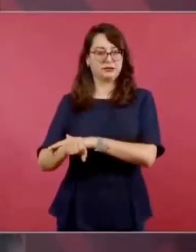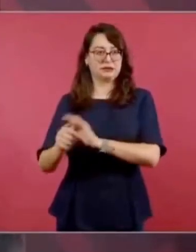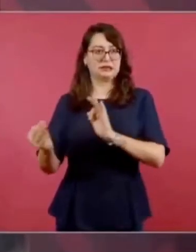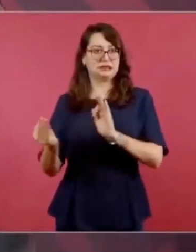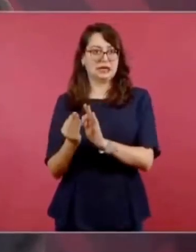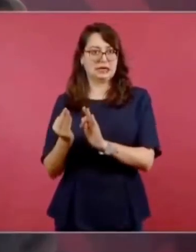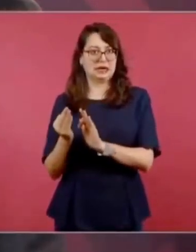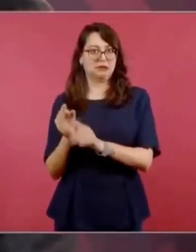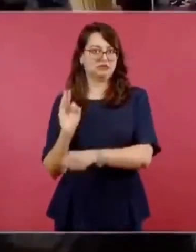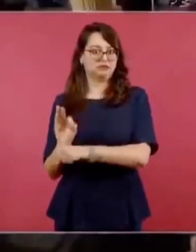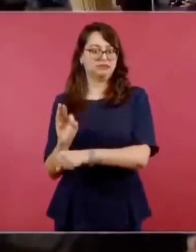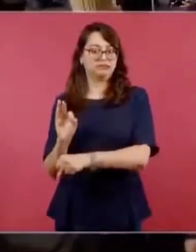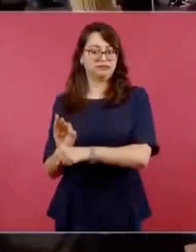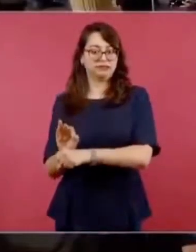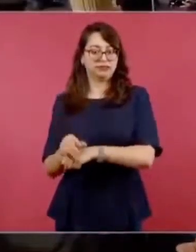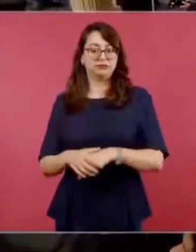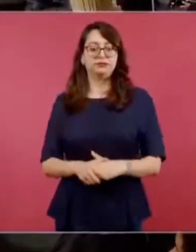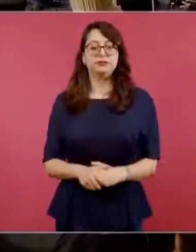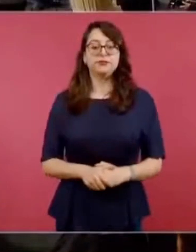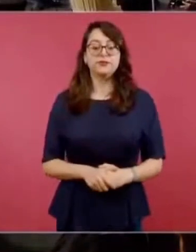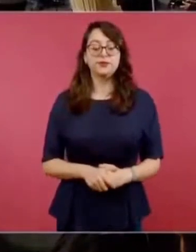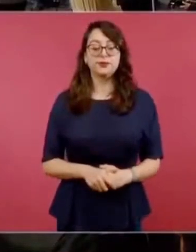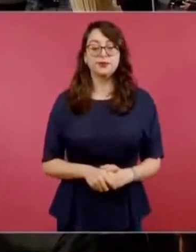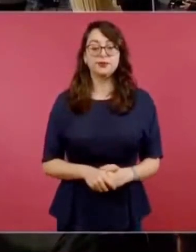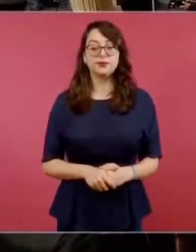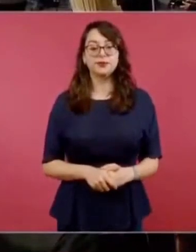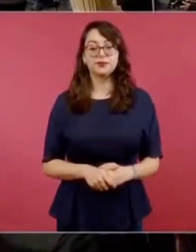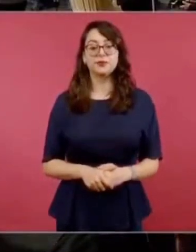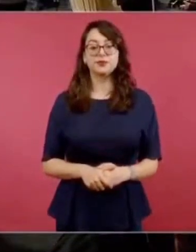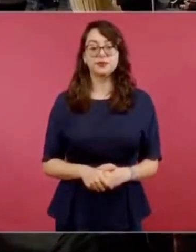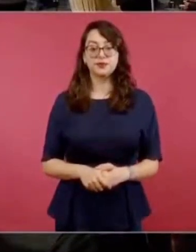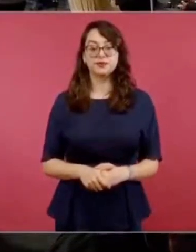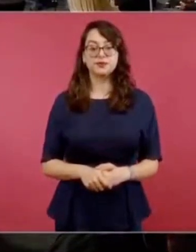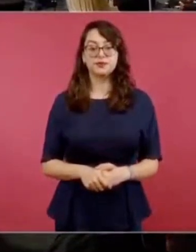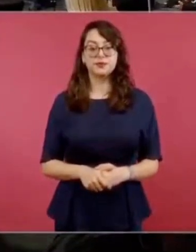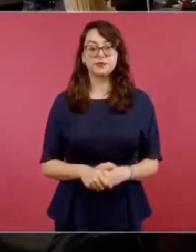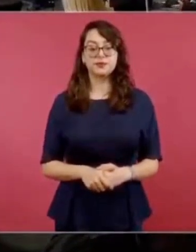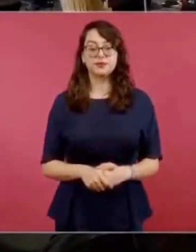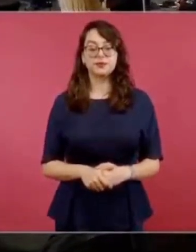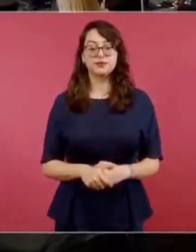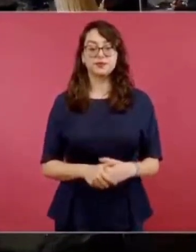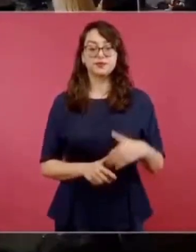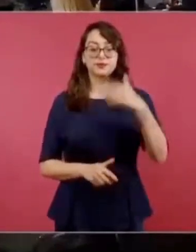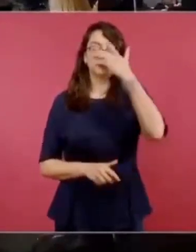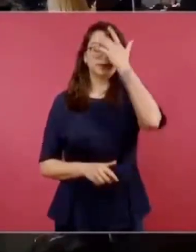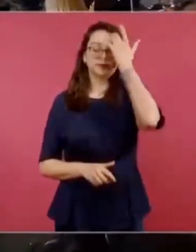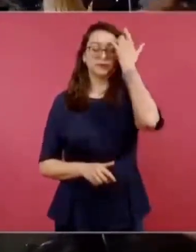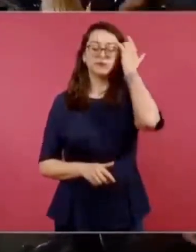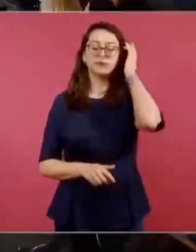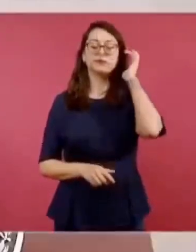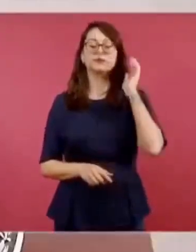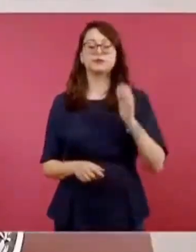En el texto original de Fernández Güell